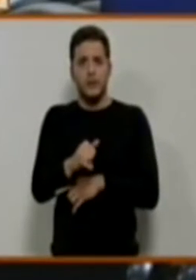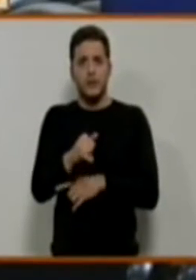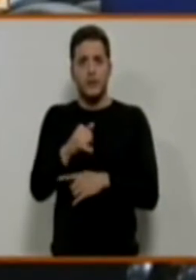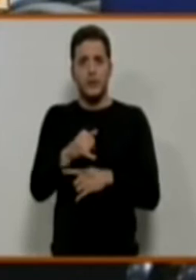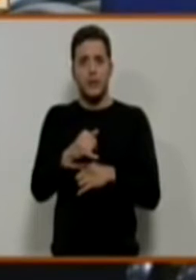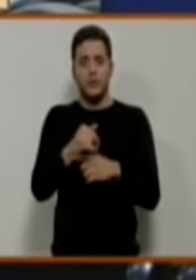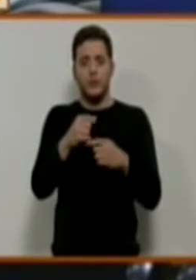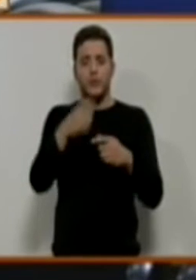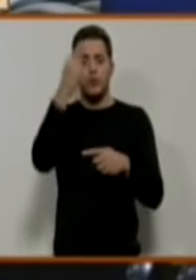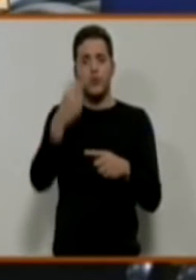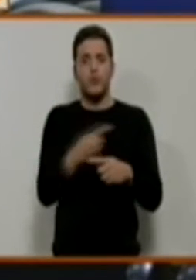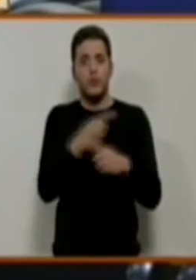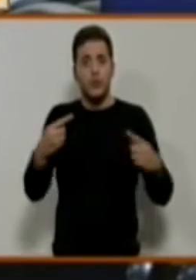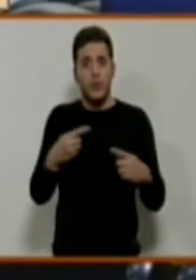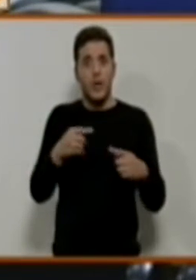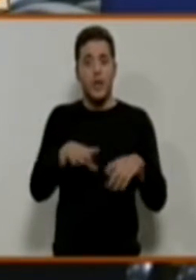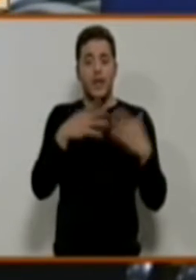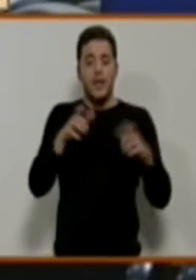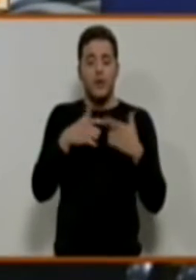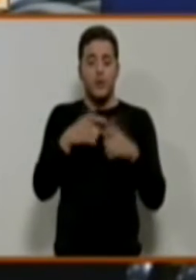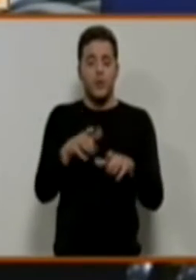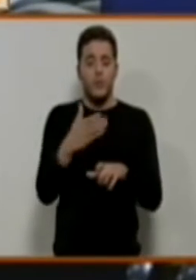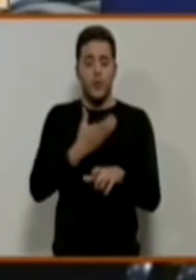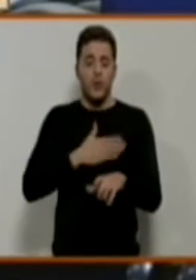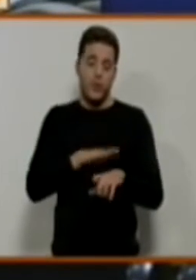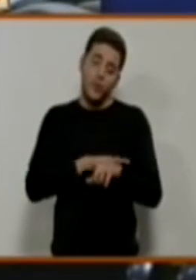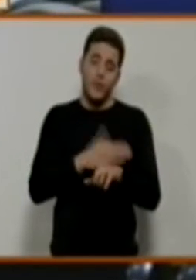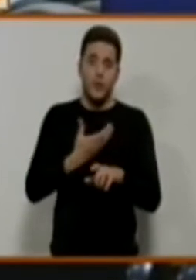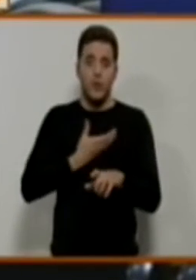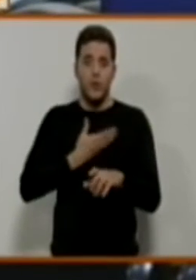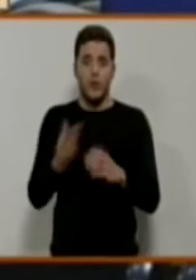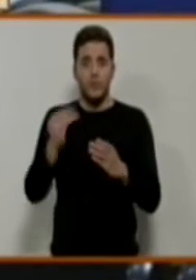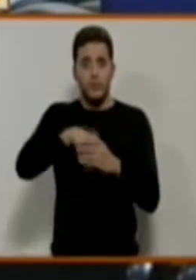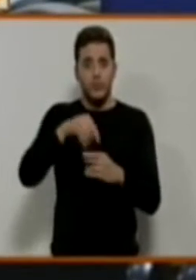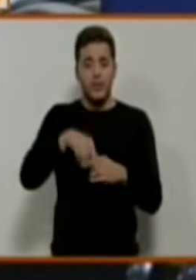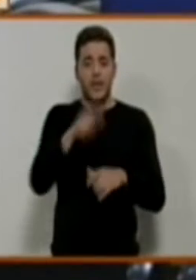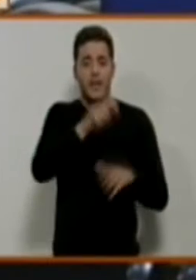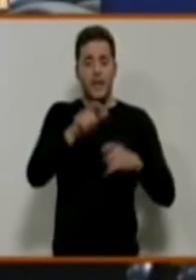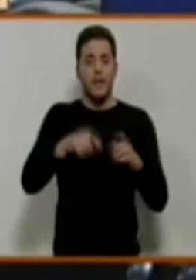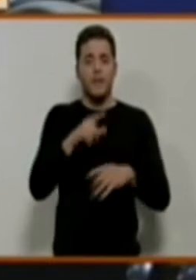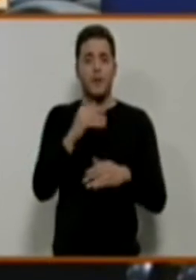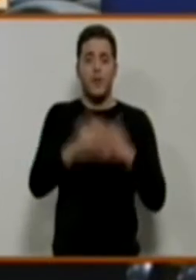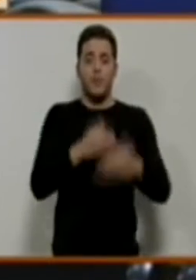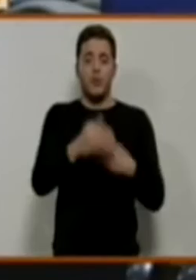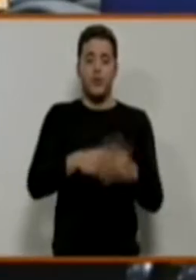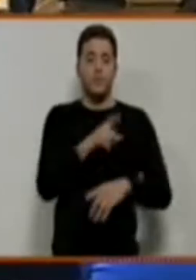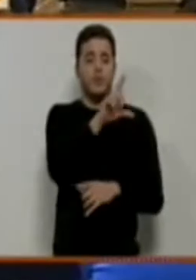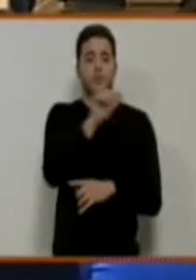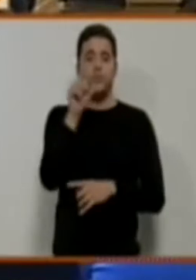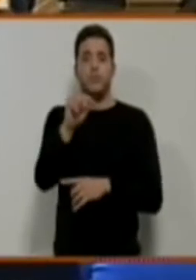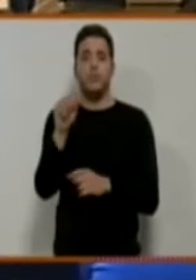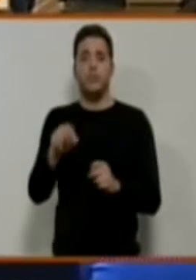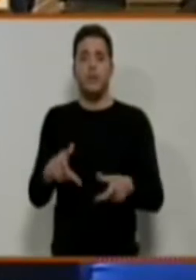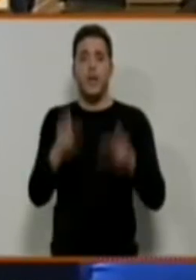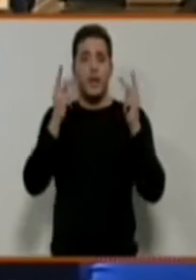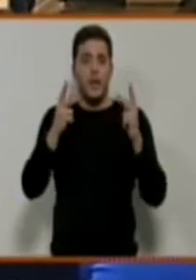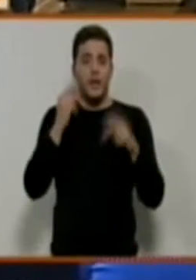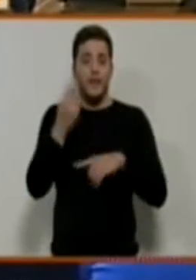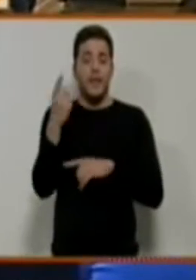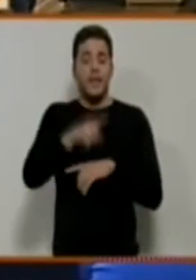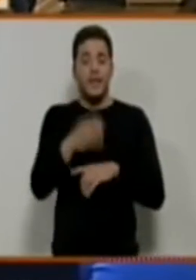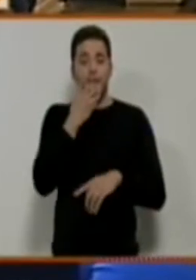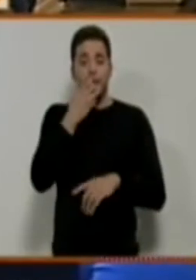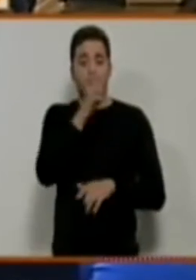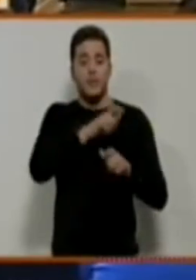absoluto, incluyendo los miembros de la Junta de Gobierno local, aquellos designados mediante procedimientos de libre designación, así como también los